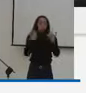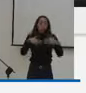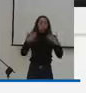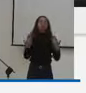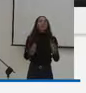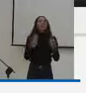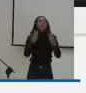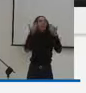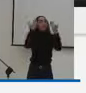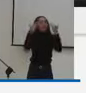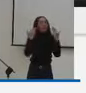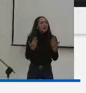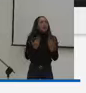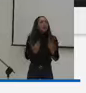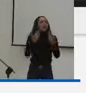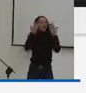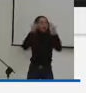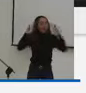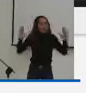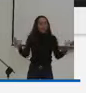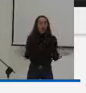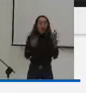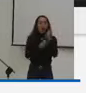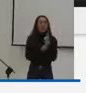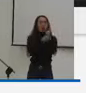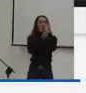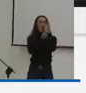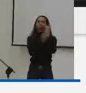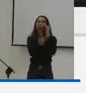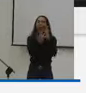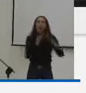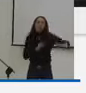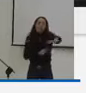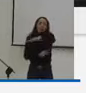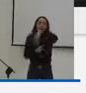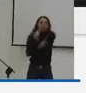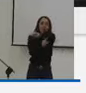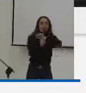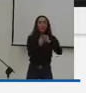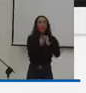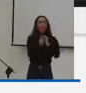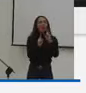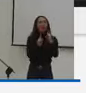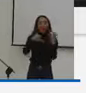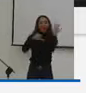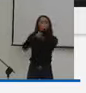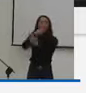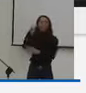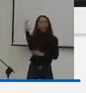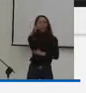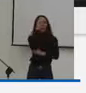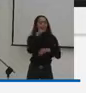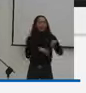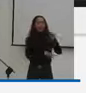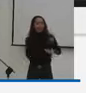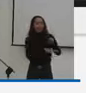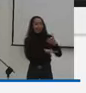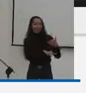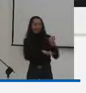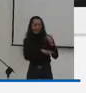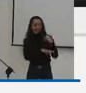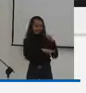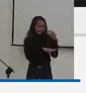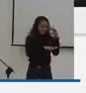constructores de una verdadera política social absolutamente necesaria en el país. Y qué